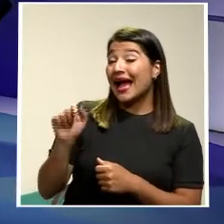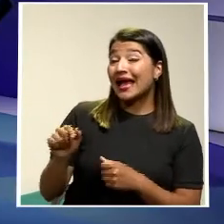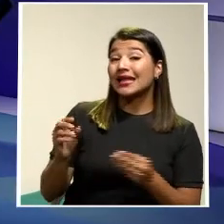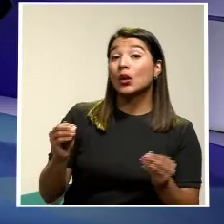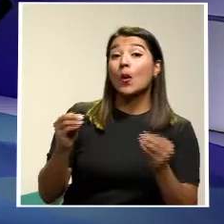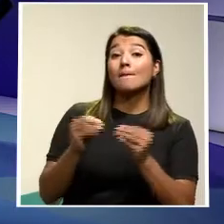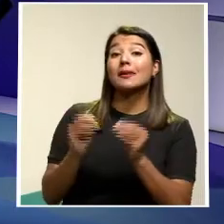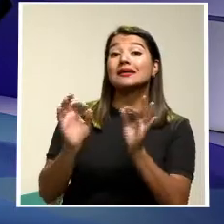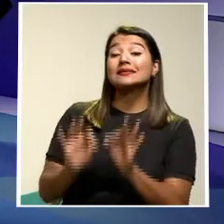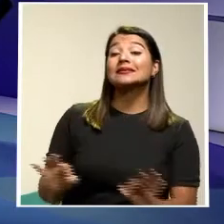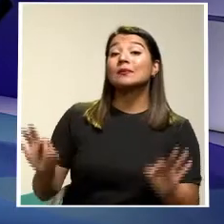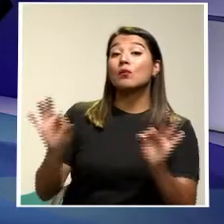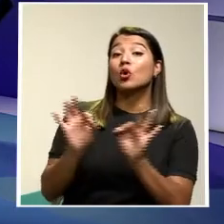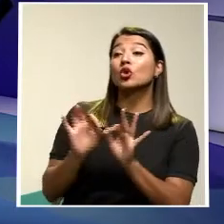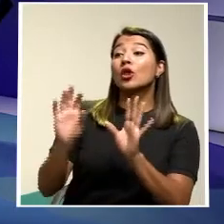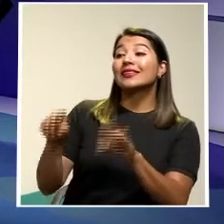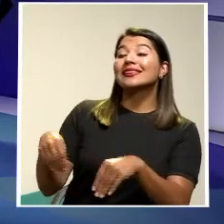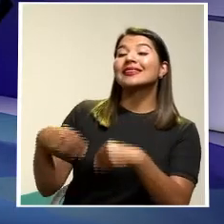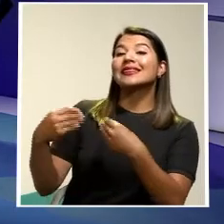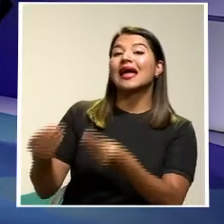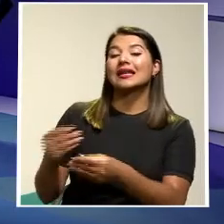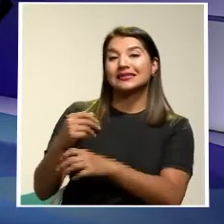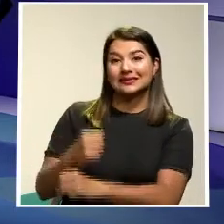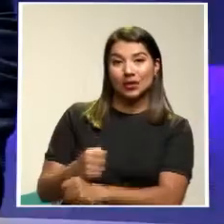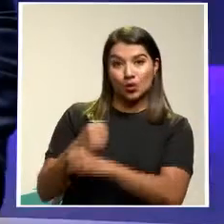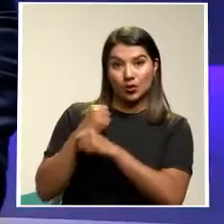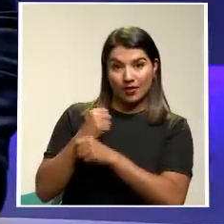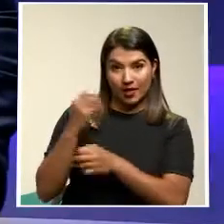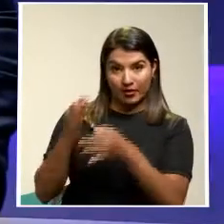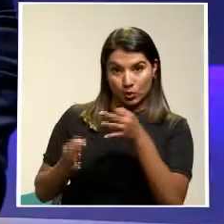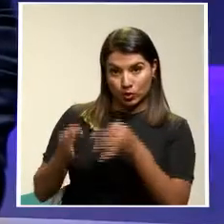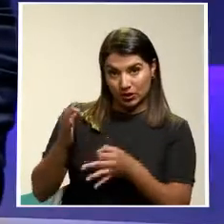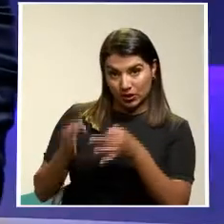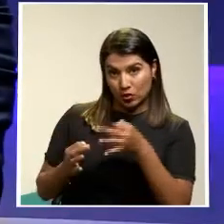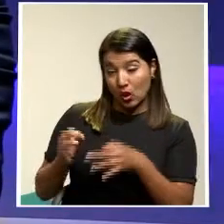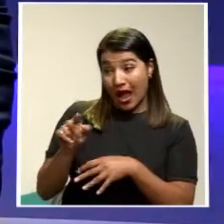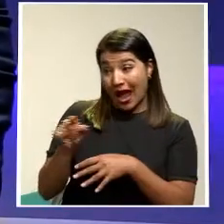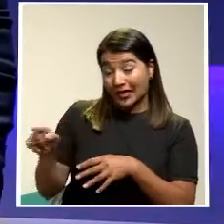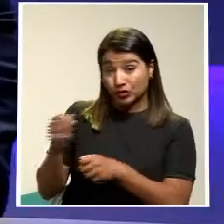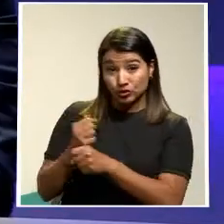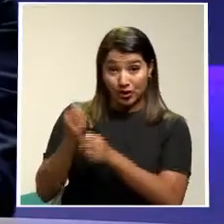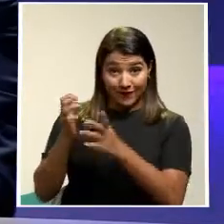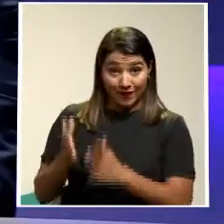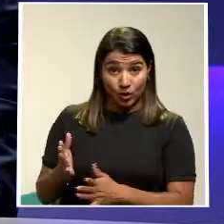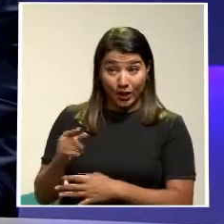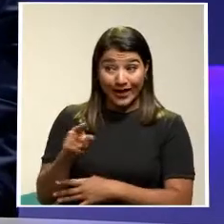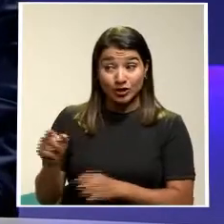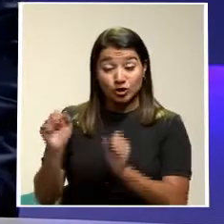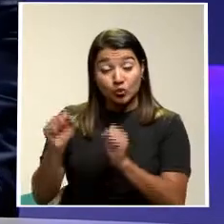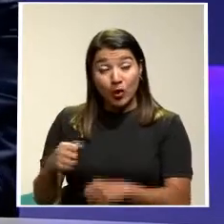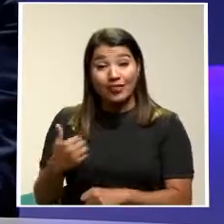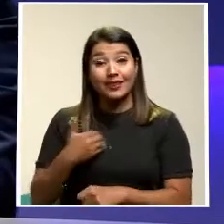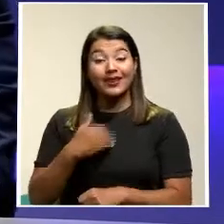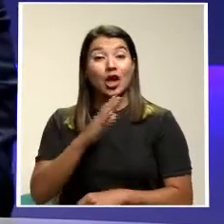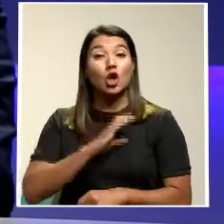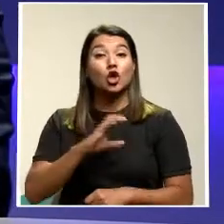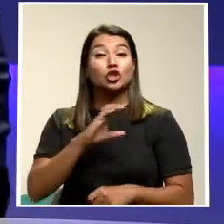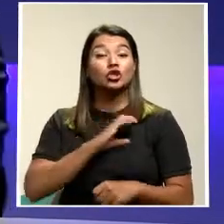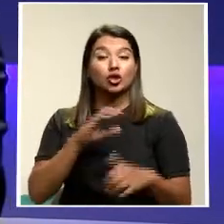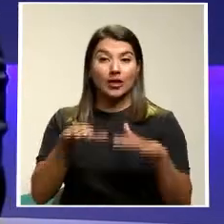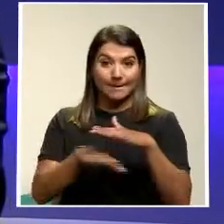Esa seguridad jurídica A este colectivo De personas Que tengan las condiciones Mínimas A partir de ese proceso